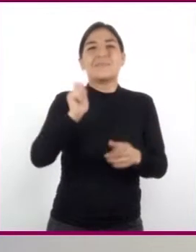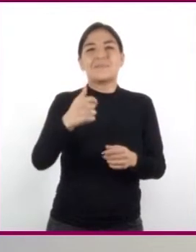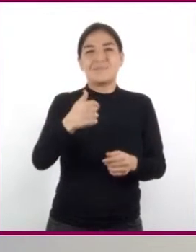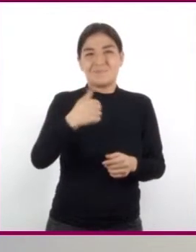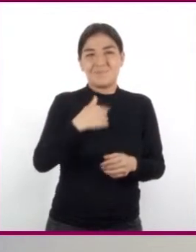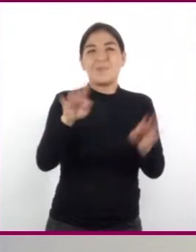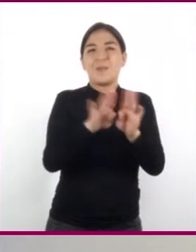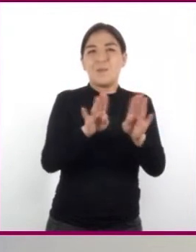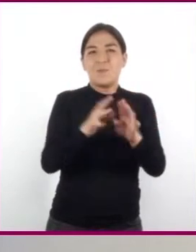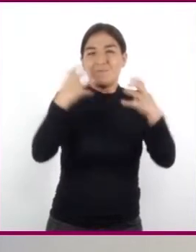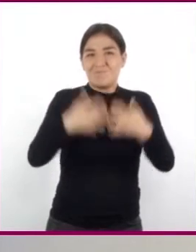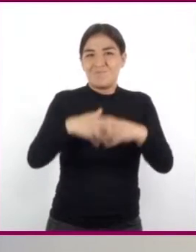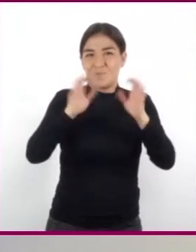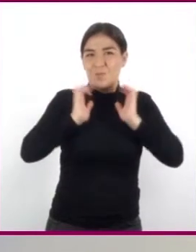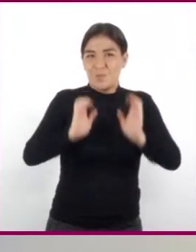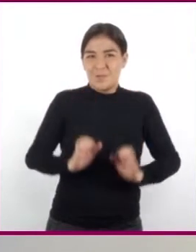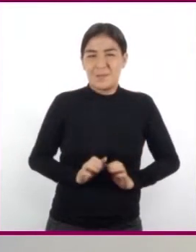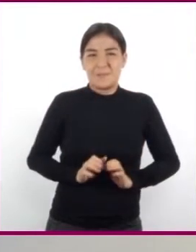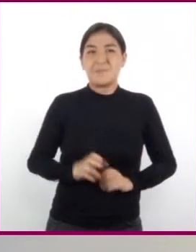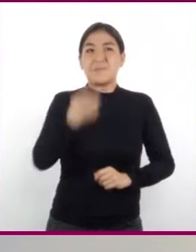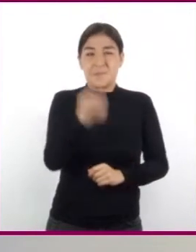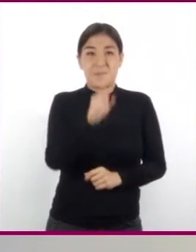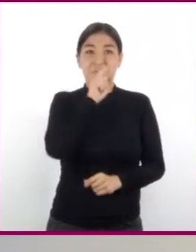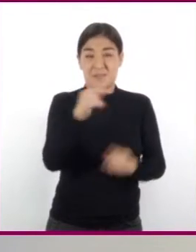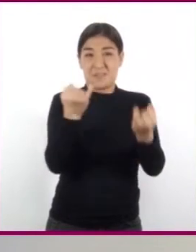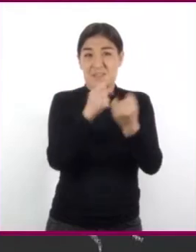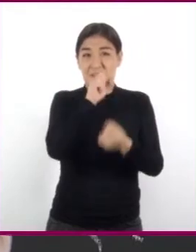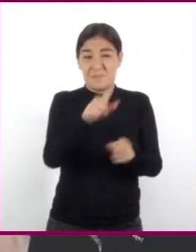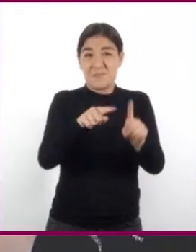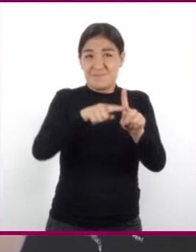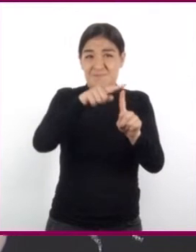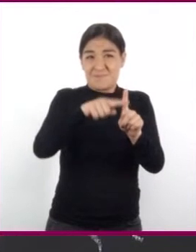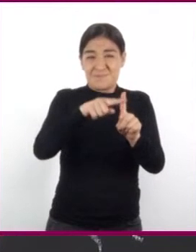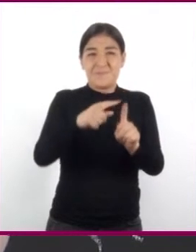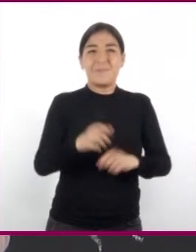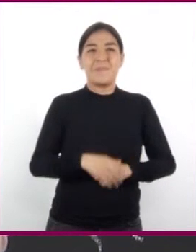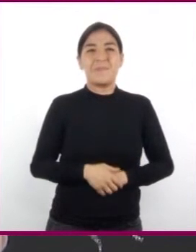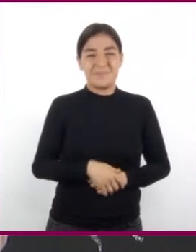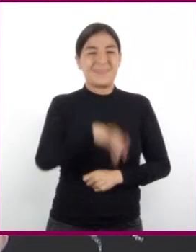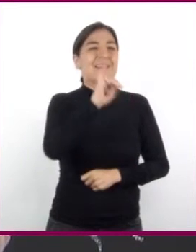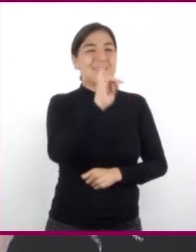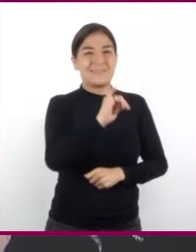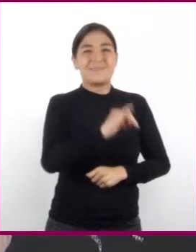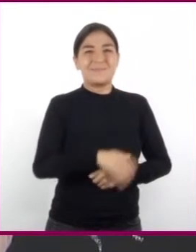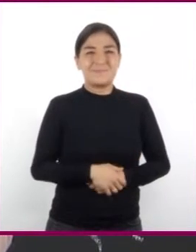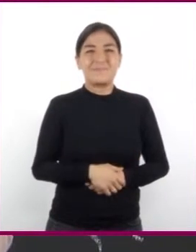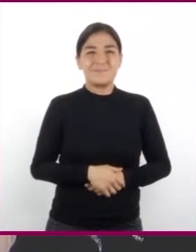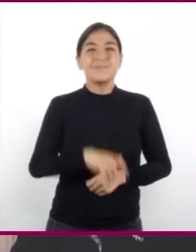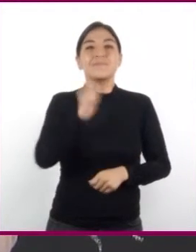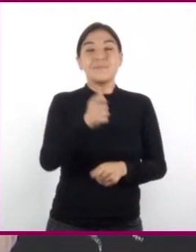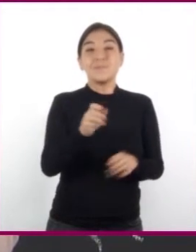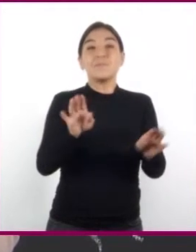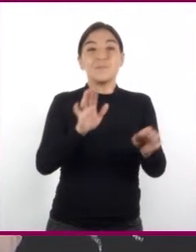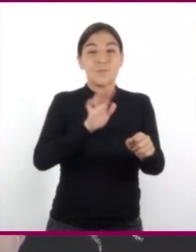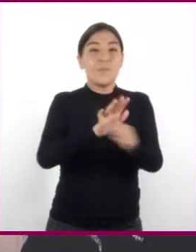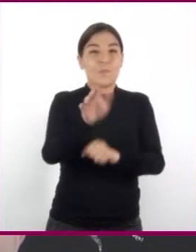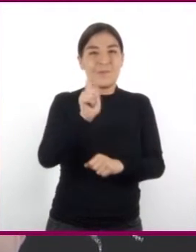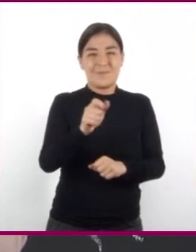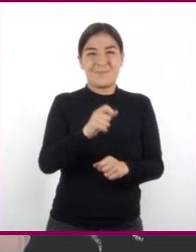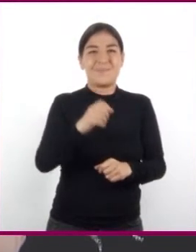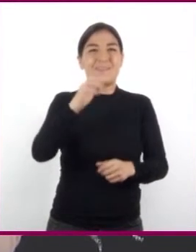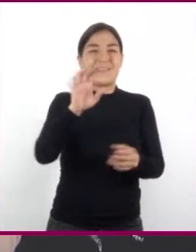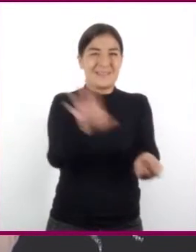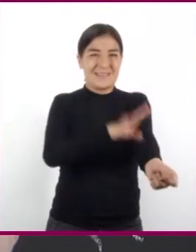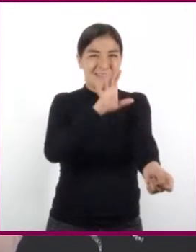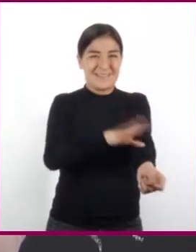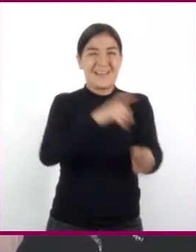fisiológicos. ¿Esto incluye nuestra temperatura? Sí, una parte de la energía química de